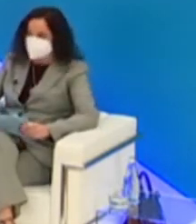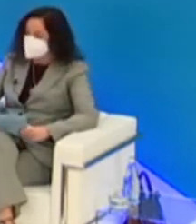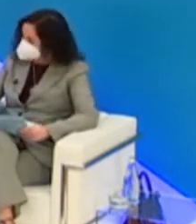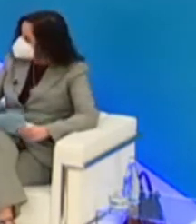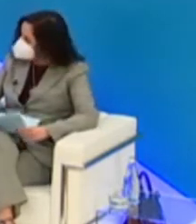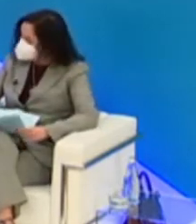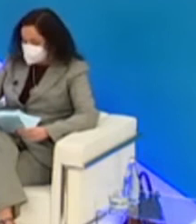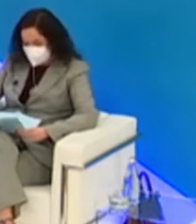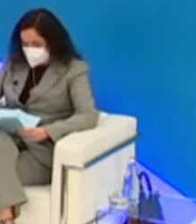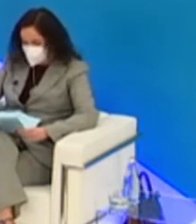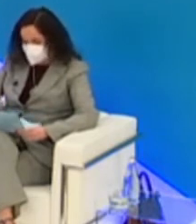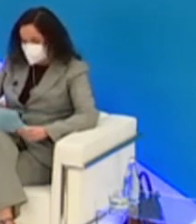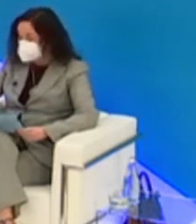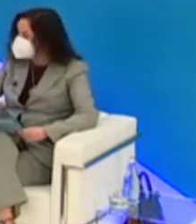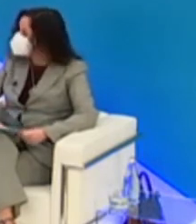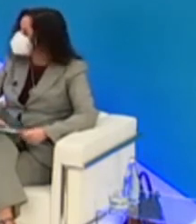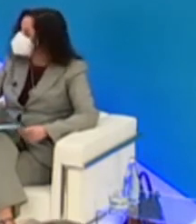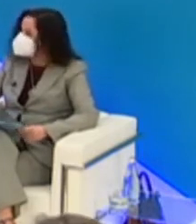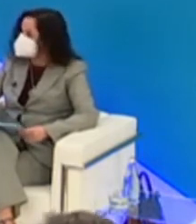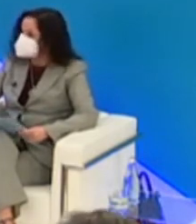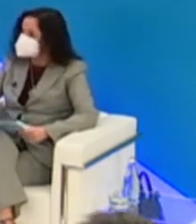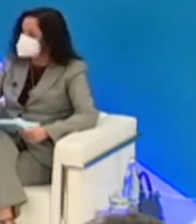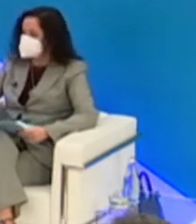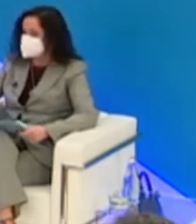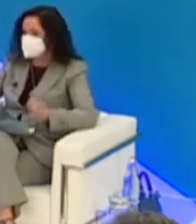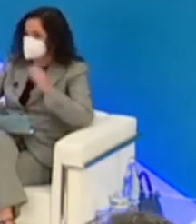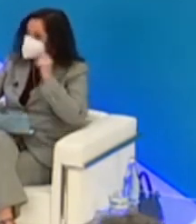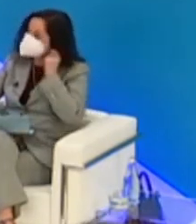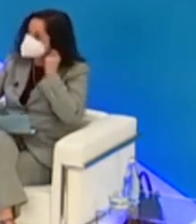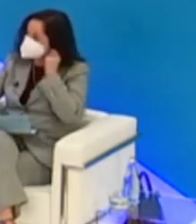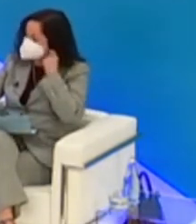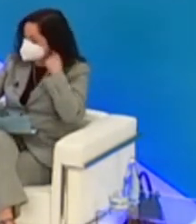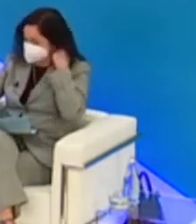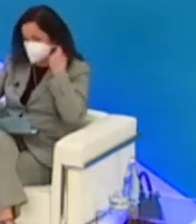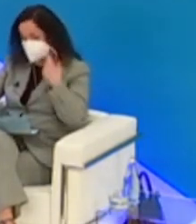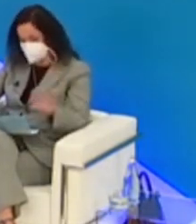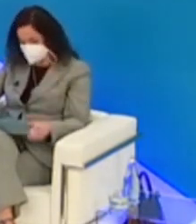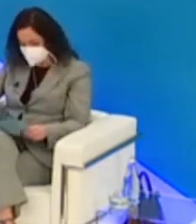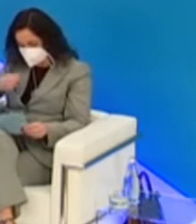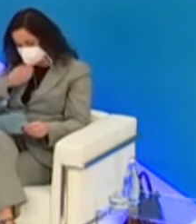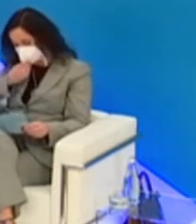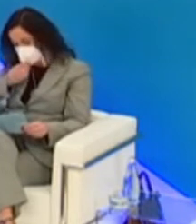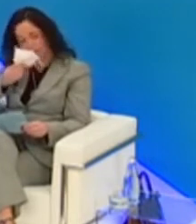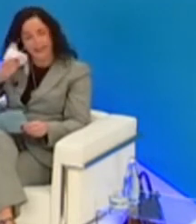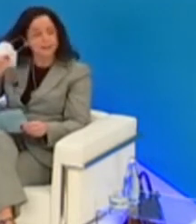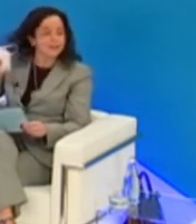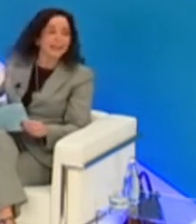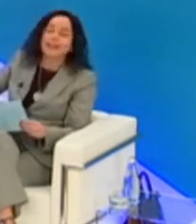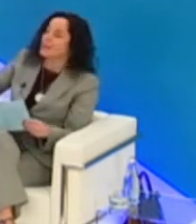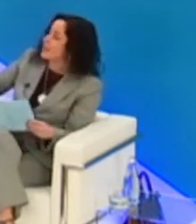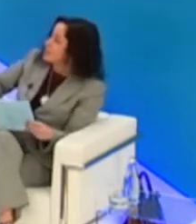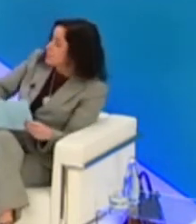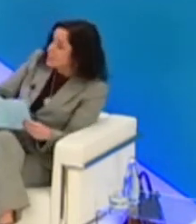Sr. Presidente do Parlamento de Galicia autoridades señoras señoras moi bonos días a todos bon dia